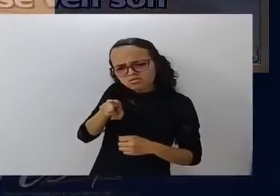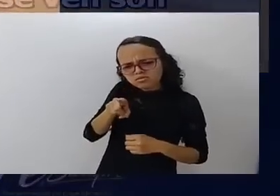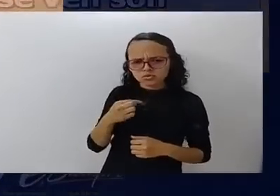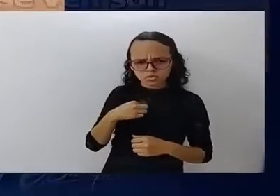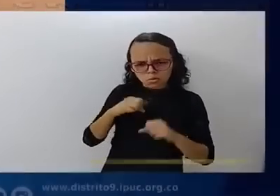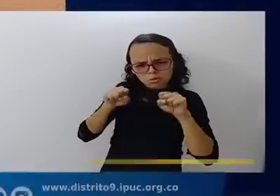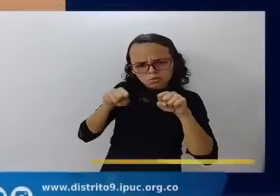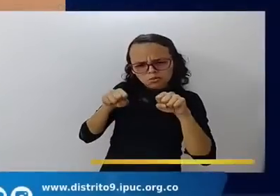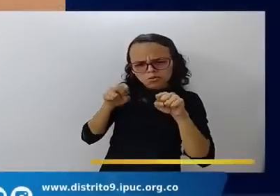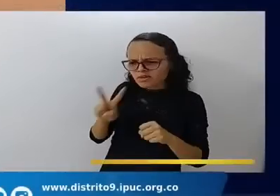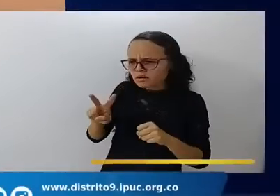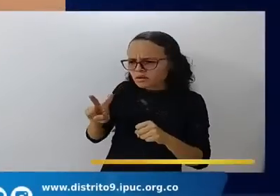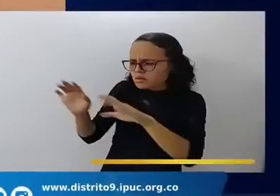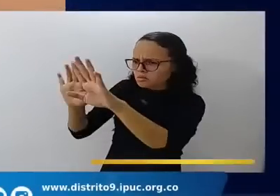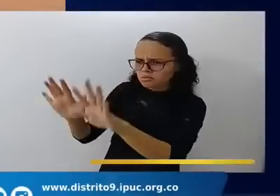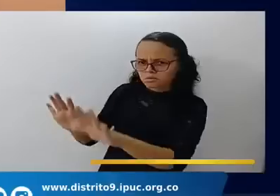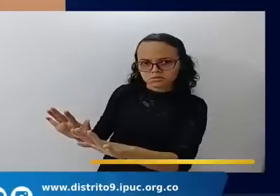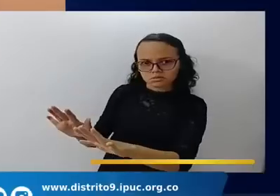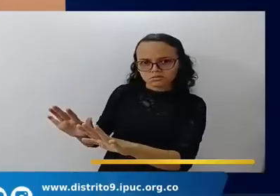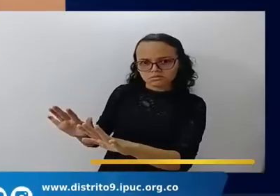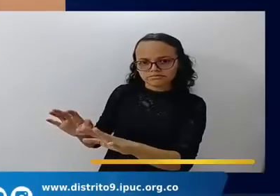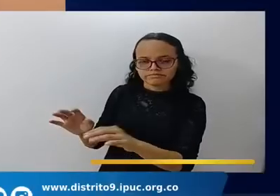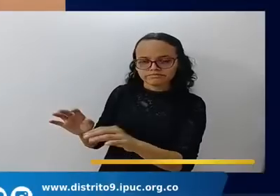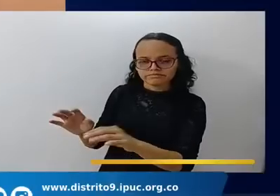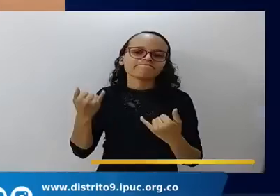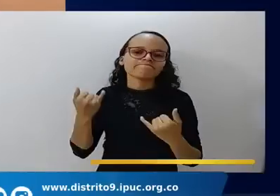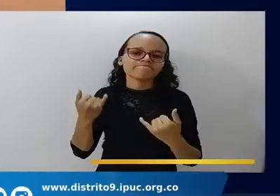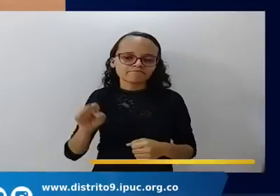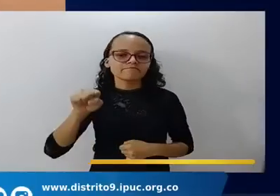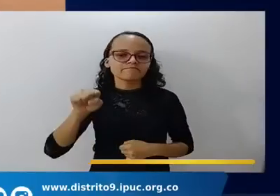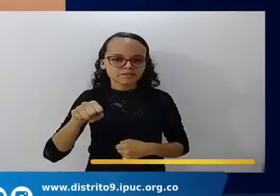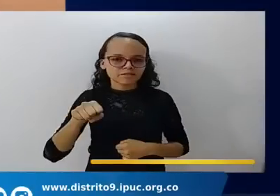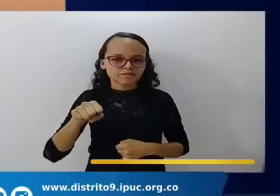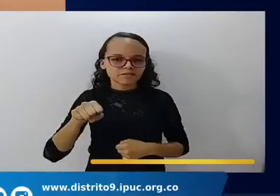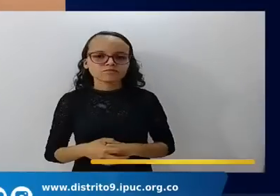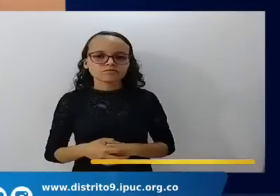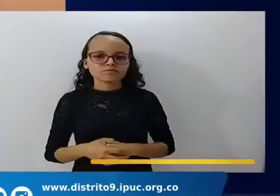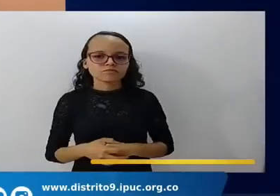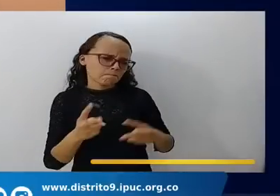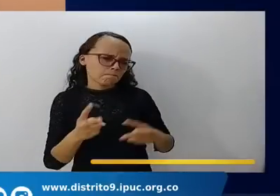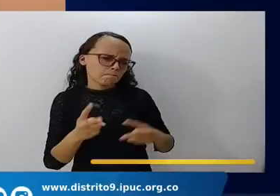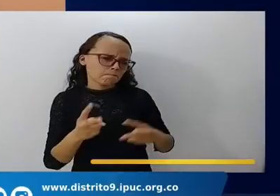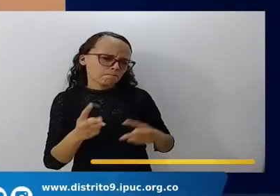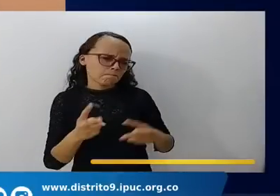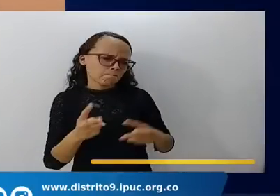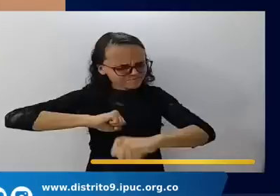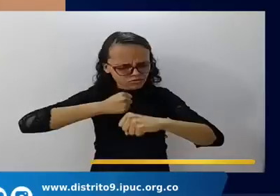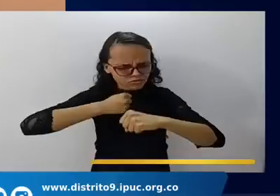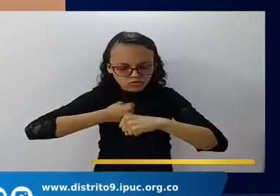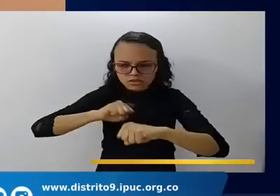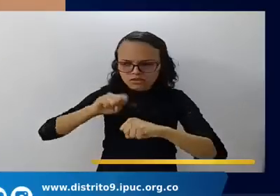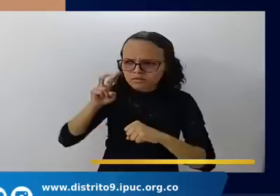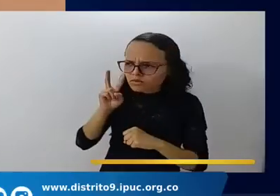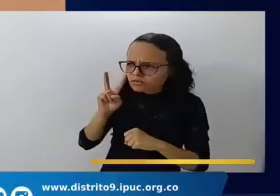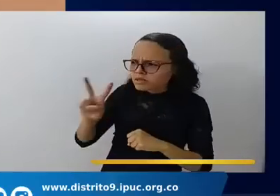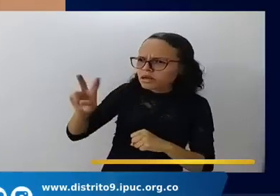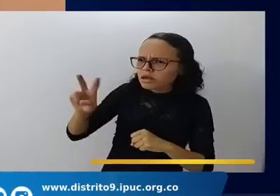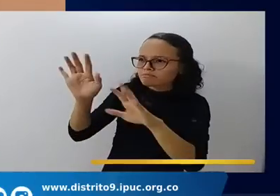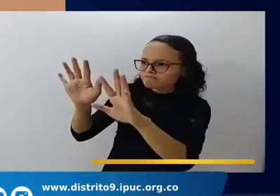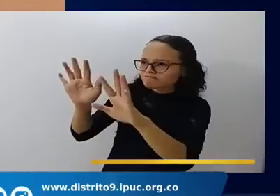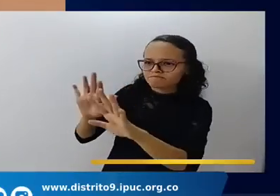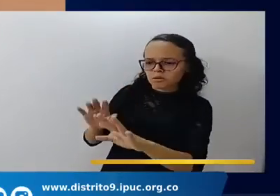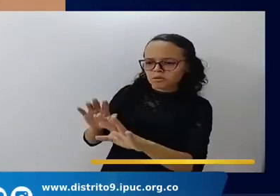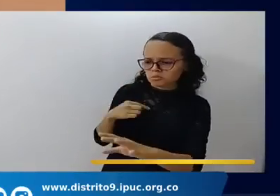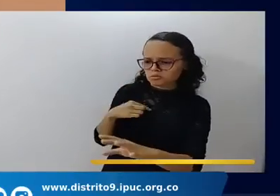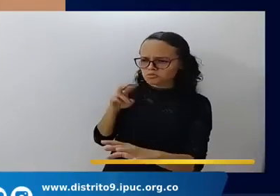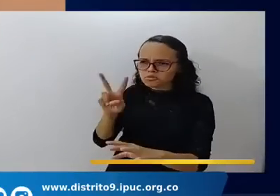Claro que sí. Y los hombres luchan, se esfuerzan. Por mirar. Lo que no se puede ver a